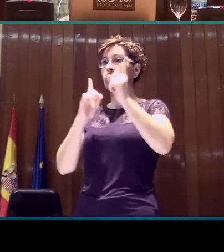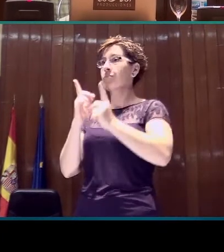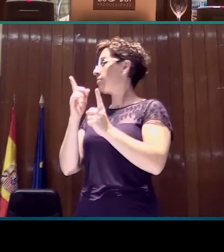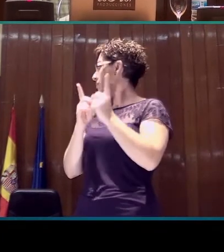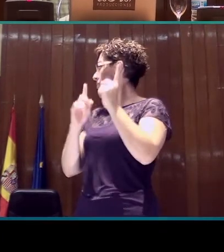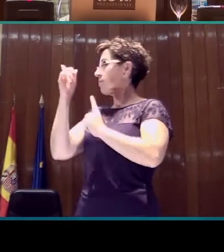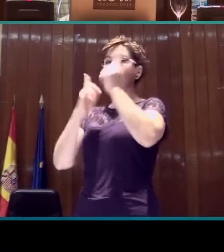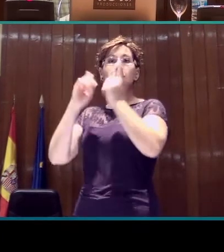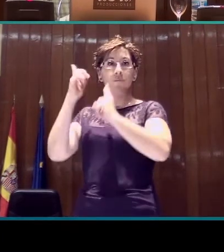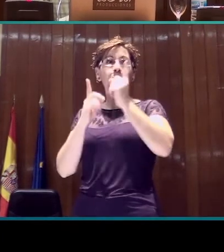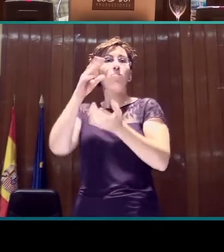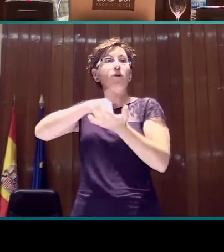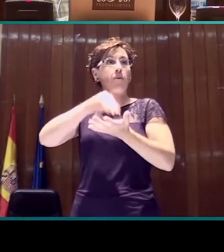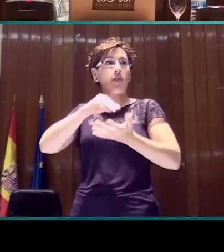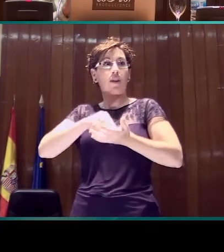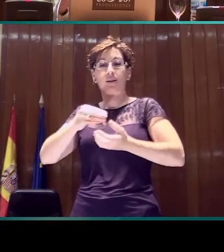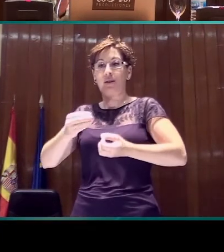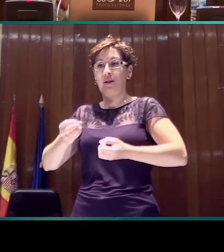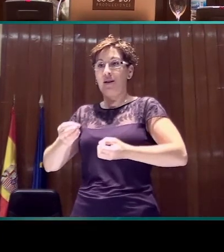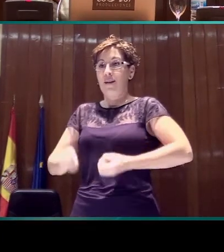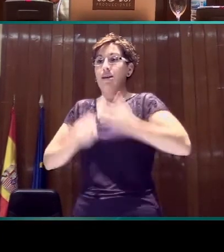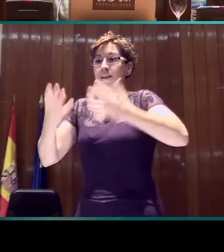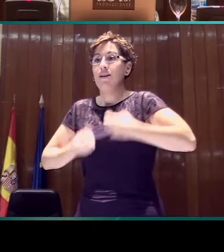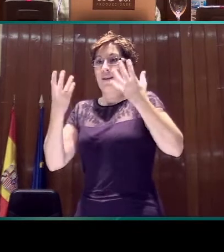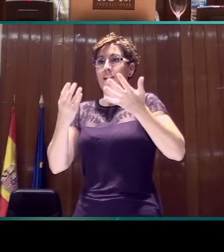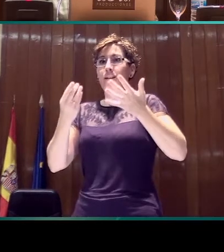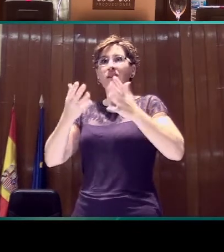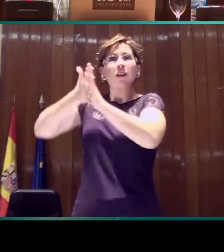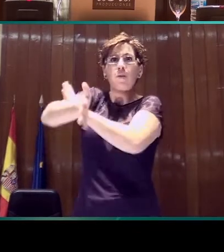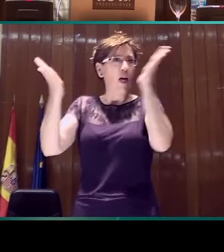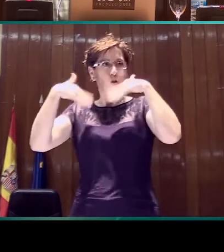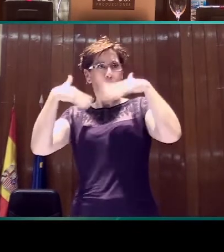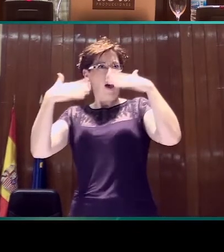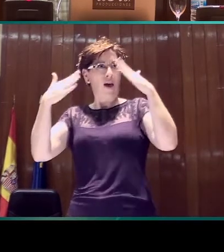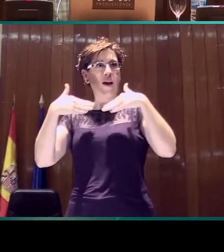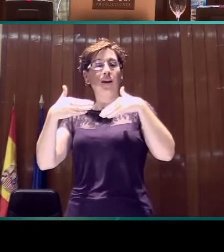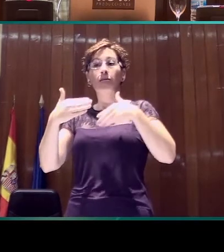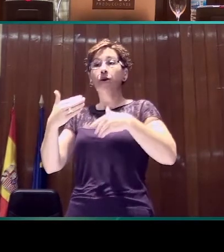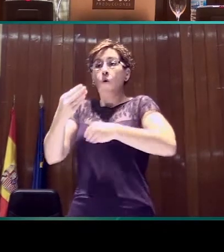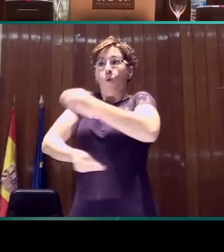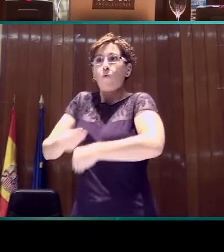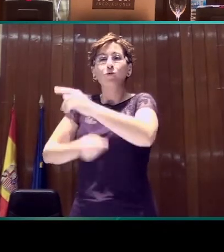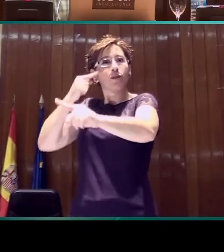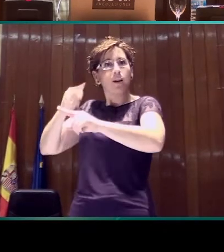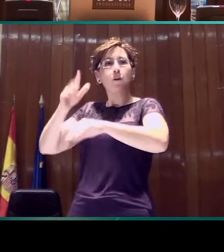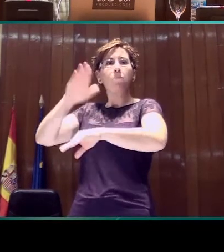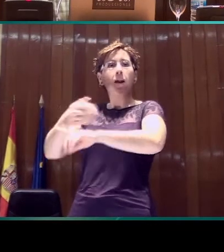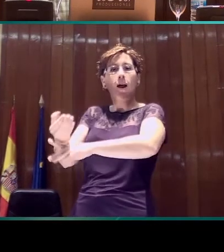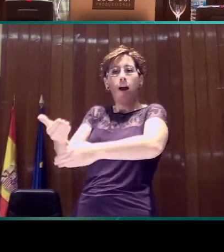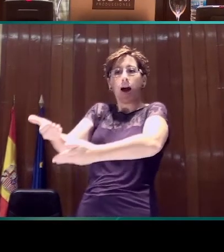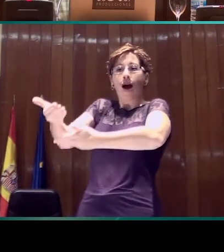tiene significado en sí mismo, sino que estas expresiones nos orientan en la construcción de este